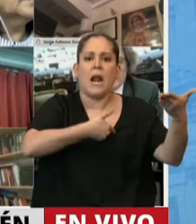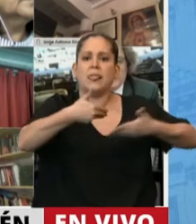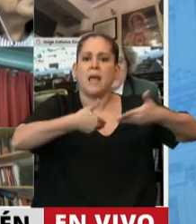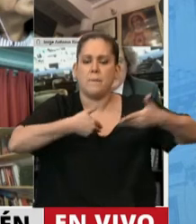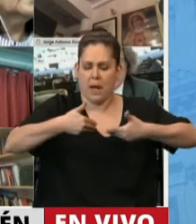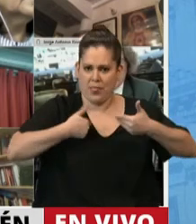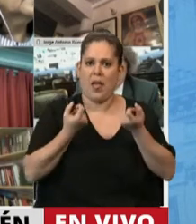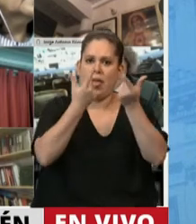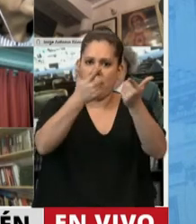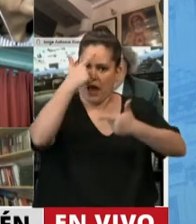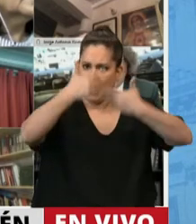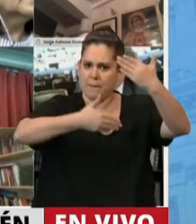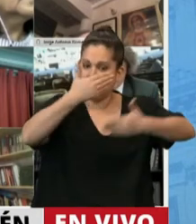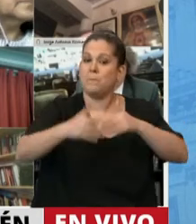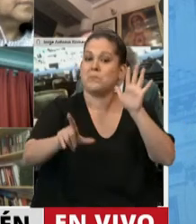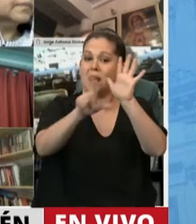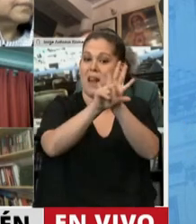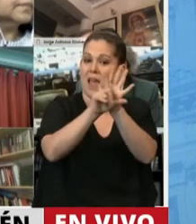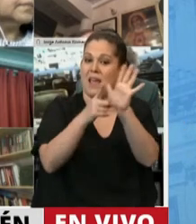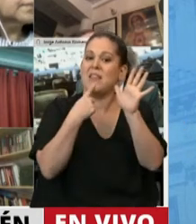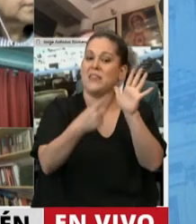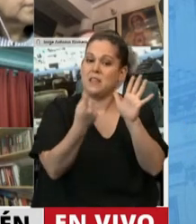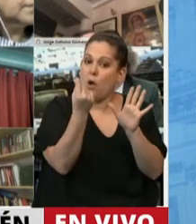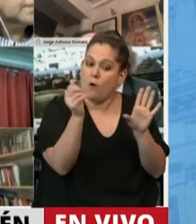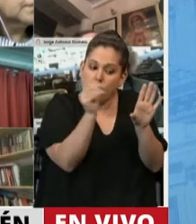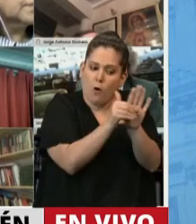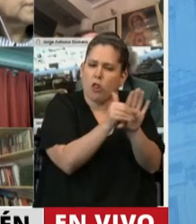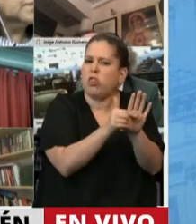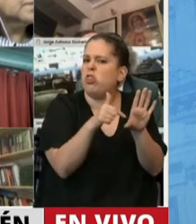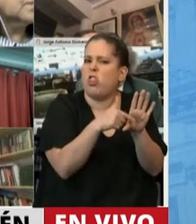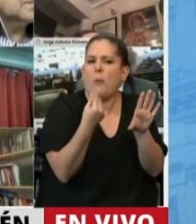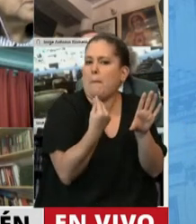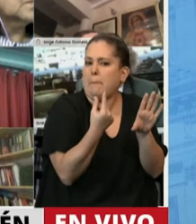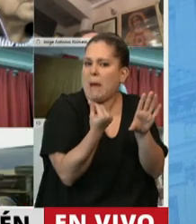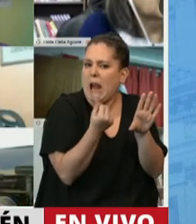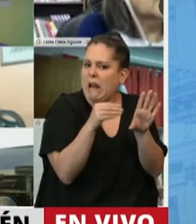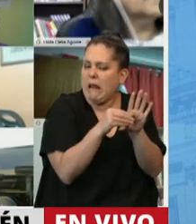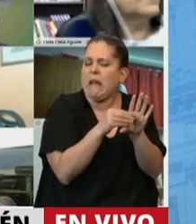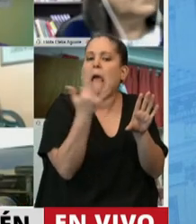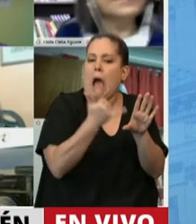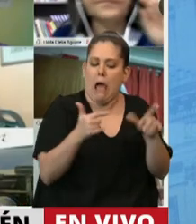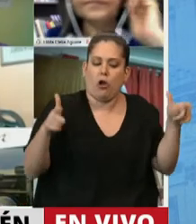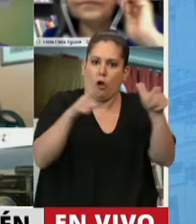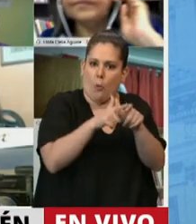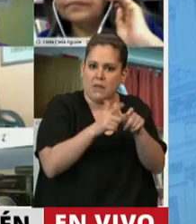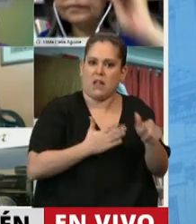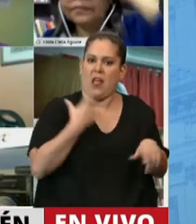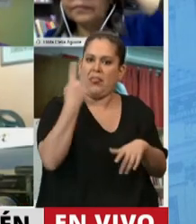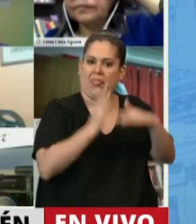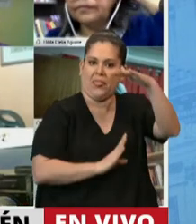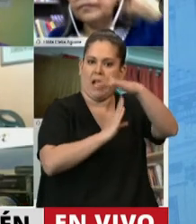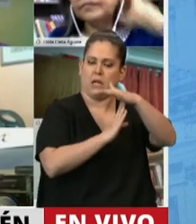La ley indica que la dirección de este fondo va a estar a cargo de un comité directivo cuyo funcionamiento en la